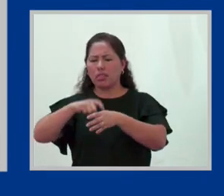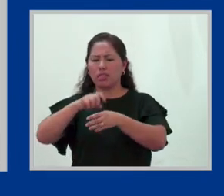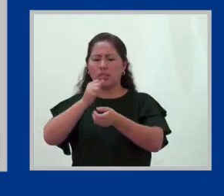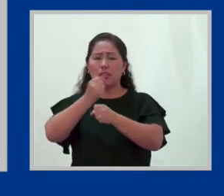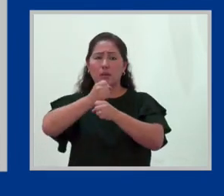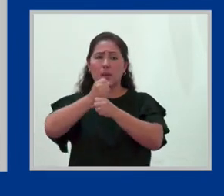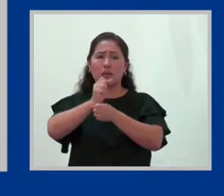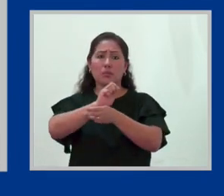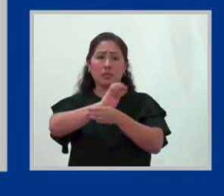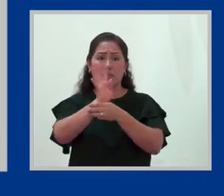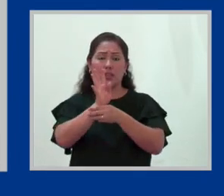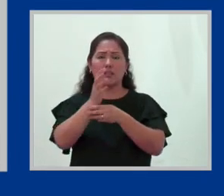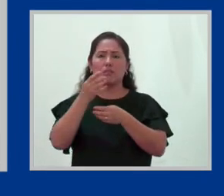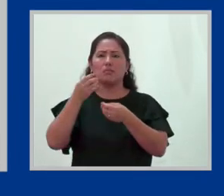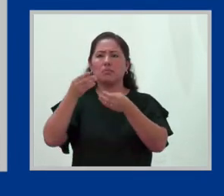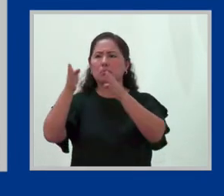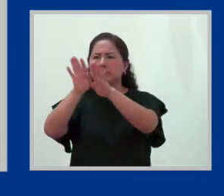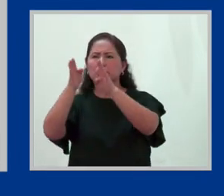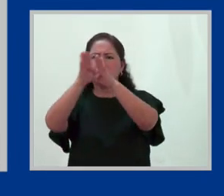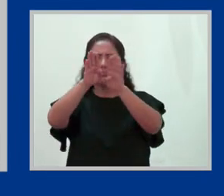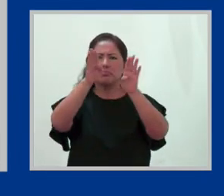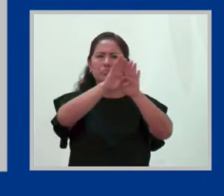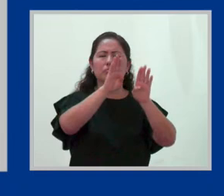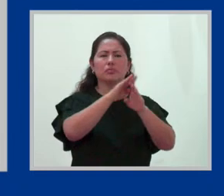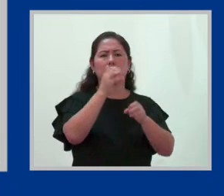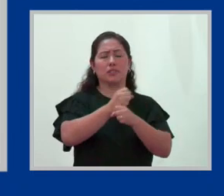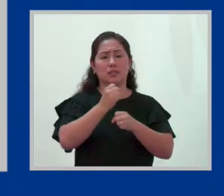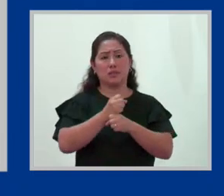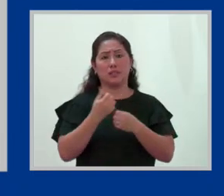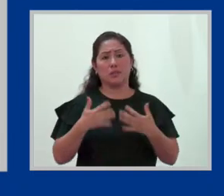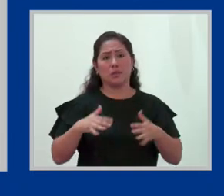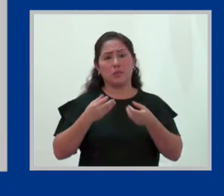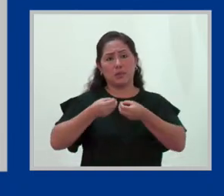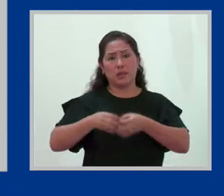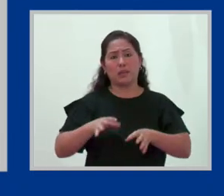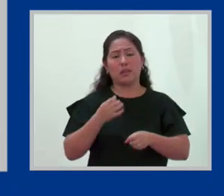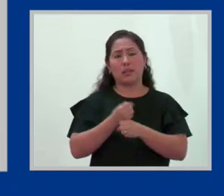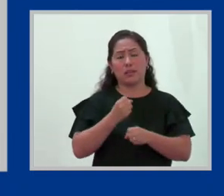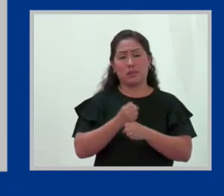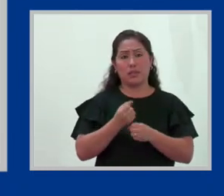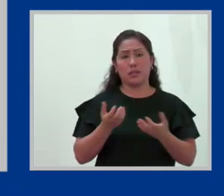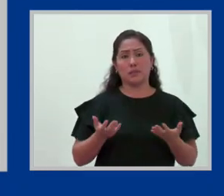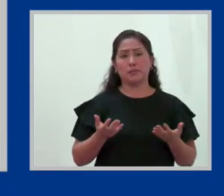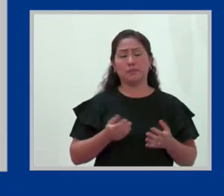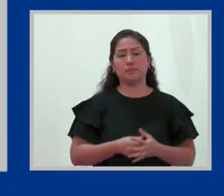es algo que también tiene que hacernos reflexionar, porque perder el trabajo